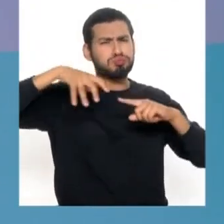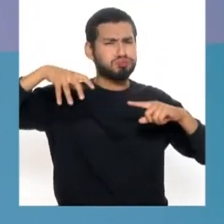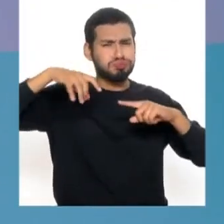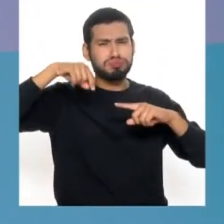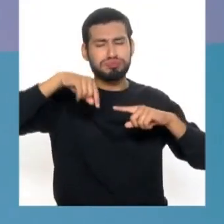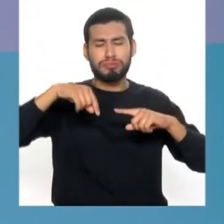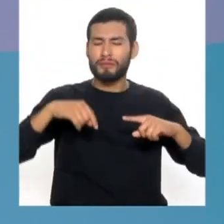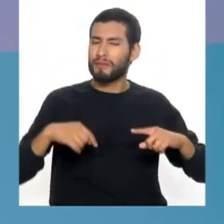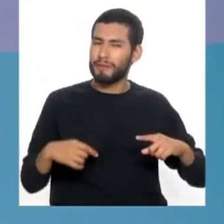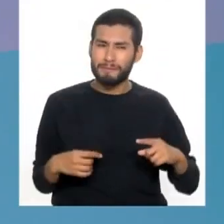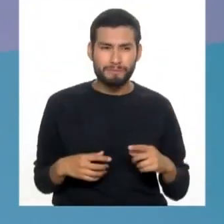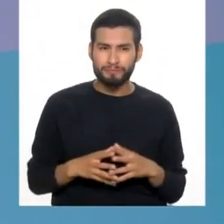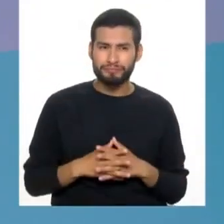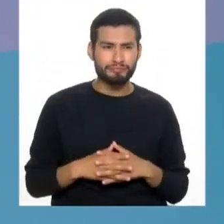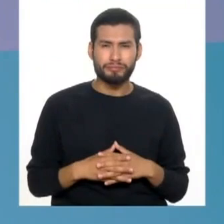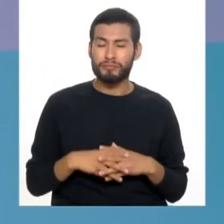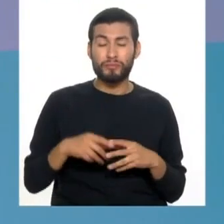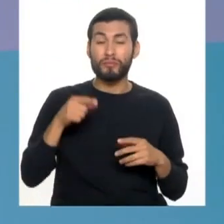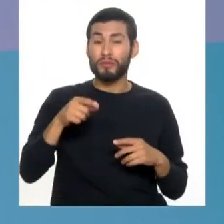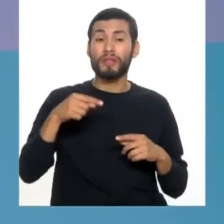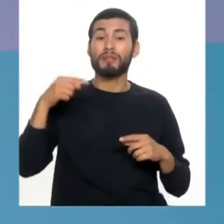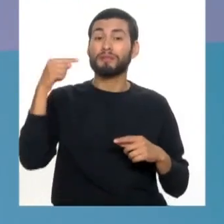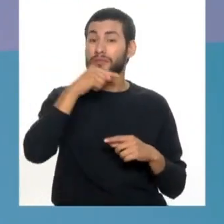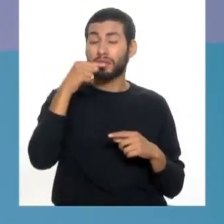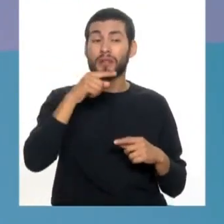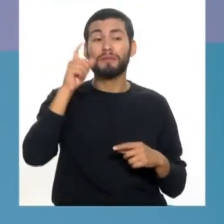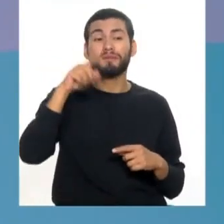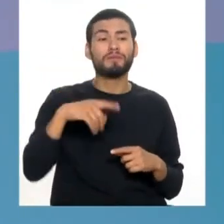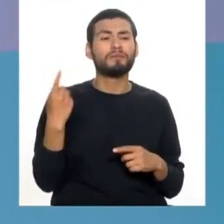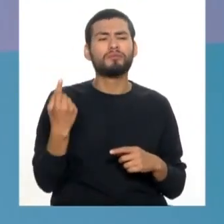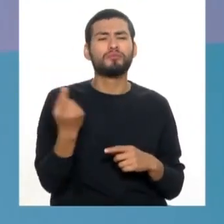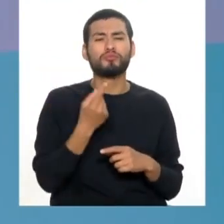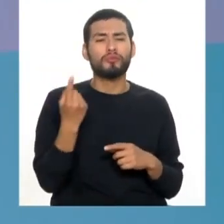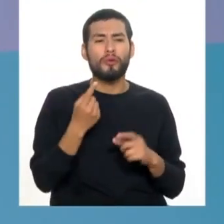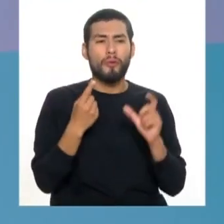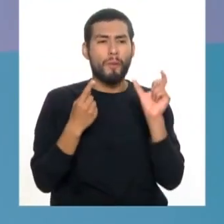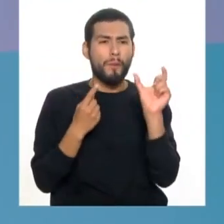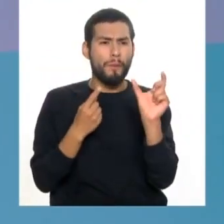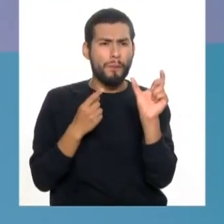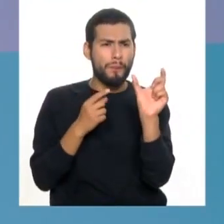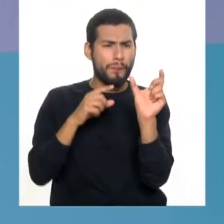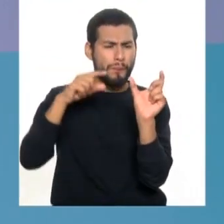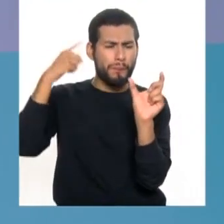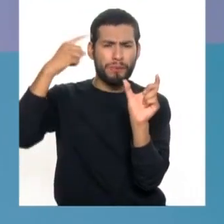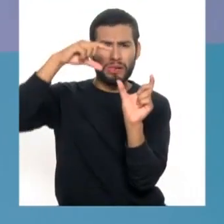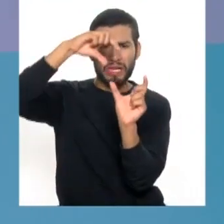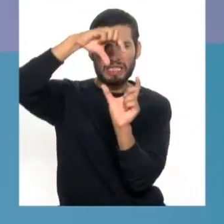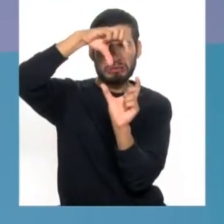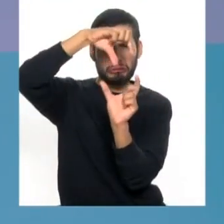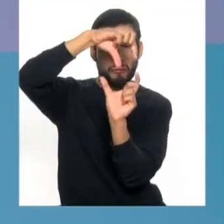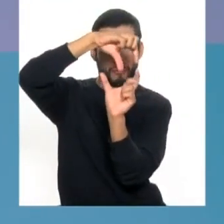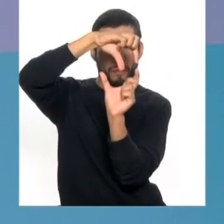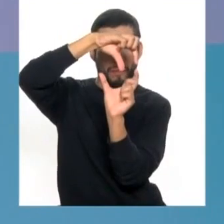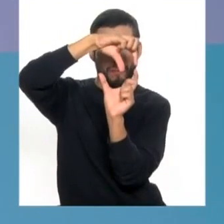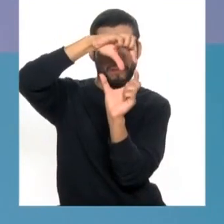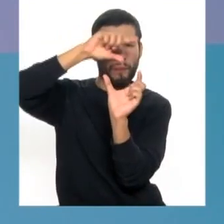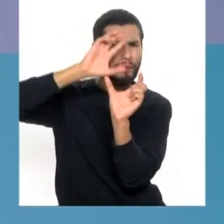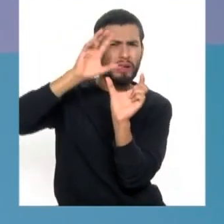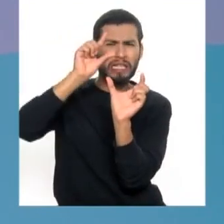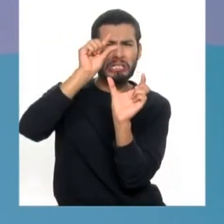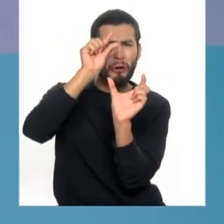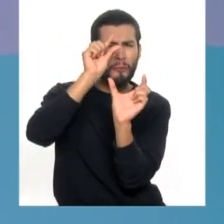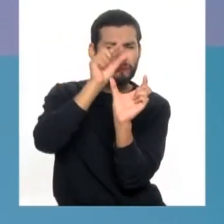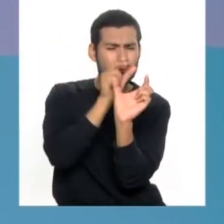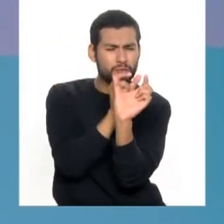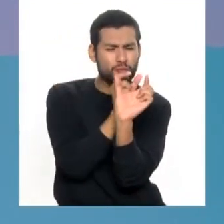semadurna. ¿Y qué necesitamos? ¿Poquito? La cantidad de crema dental que debemos usar es solamente esta parte de acá, ahí. Ah, un poquito nada más.